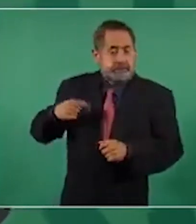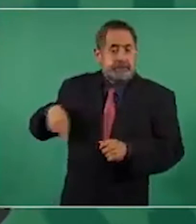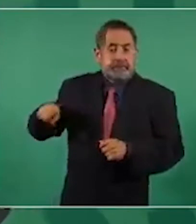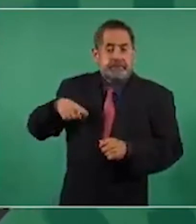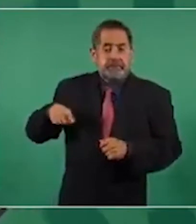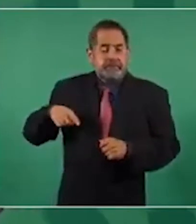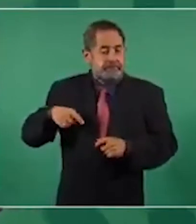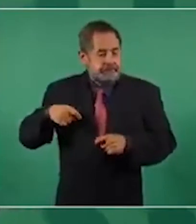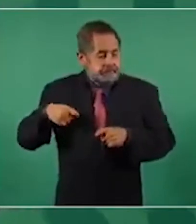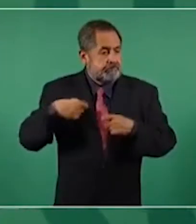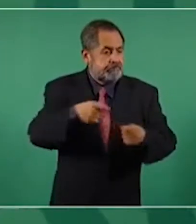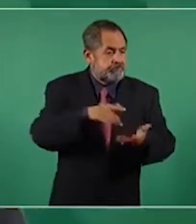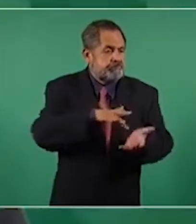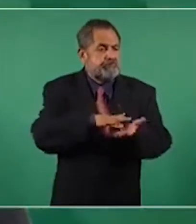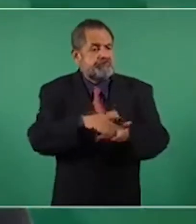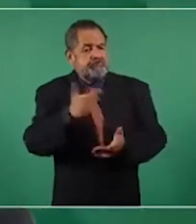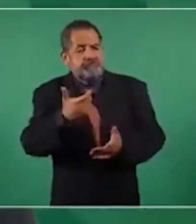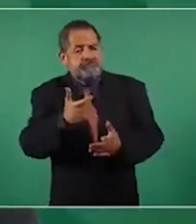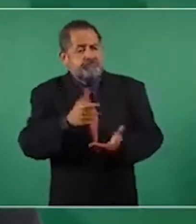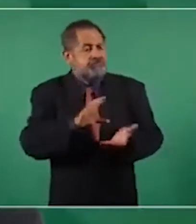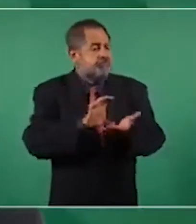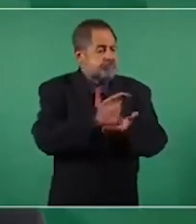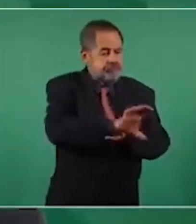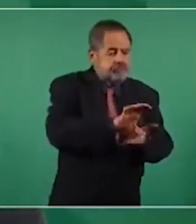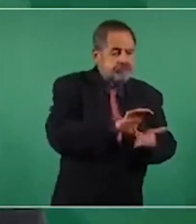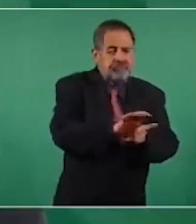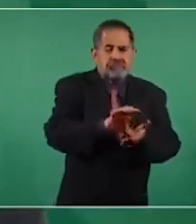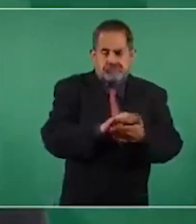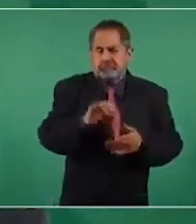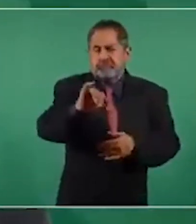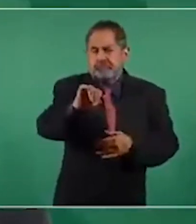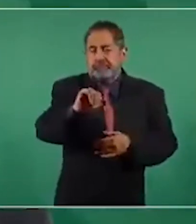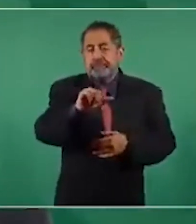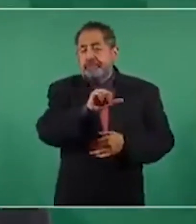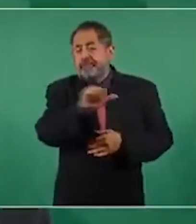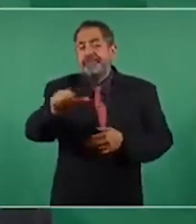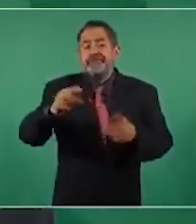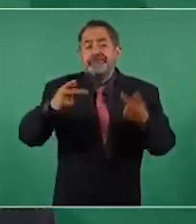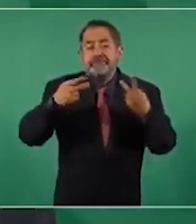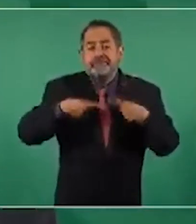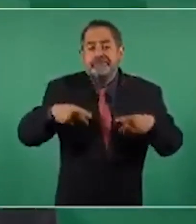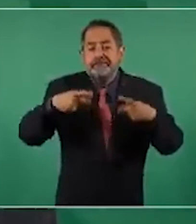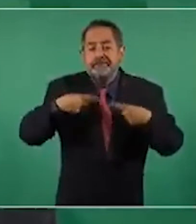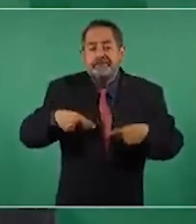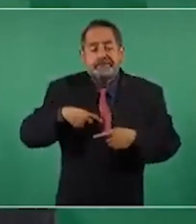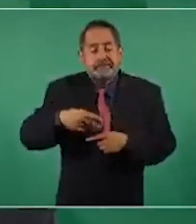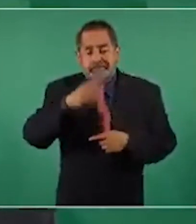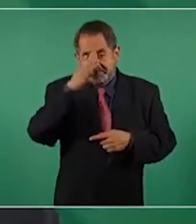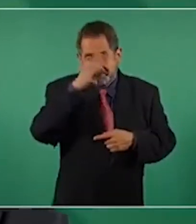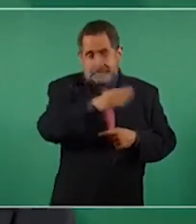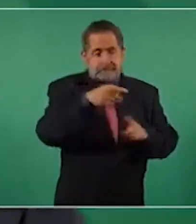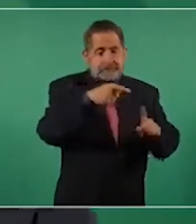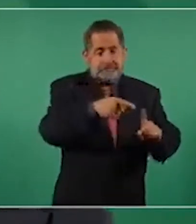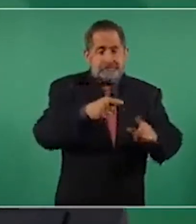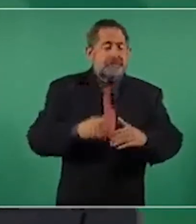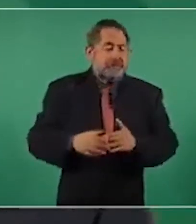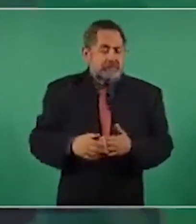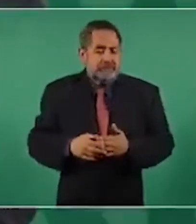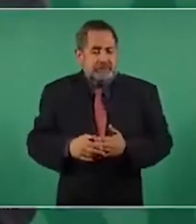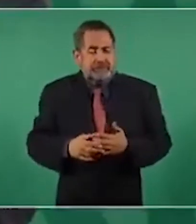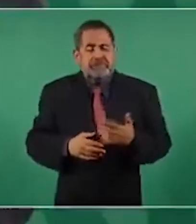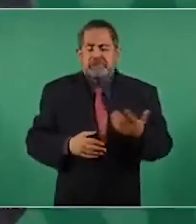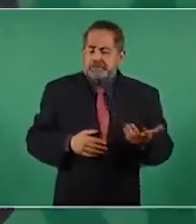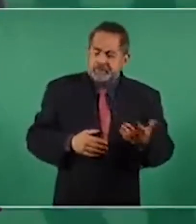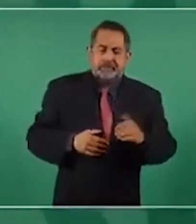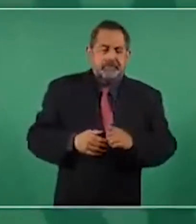ya viene el apoyo a la población damnificada, pero también en eso